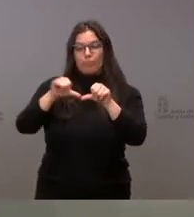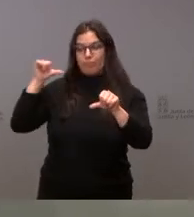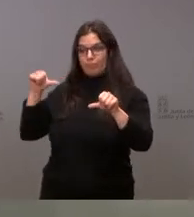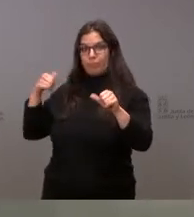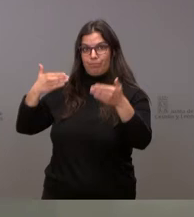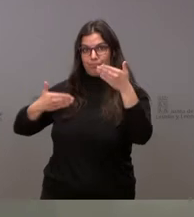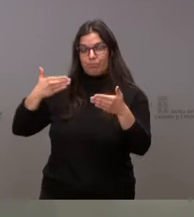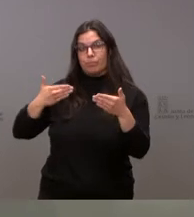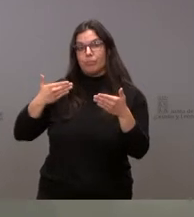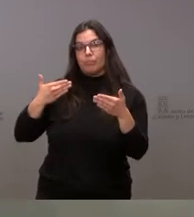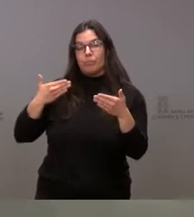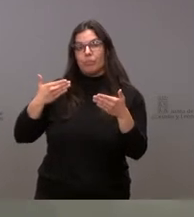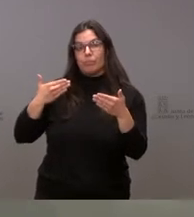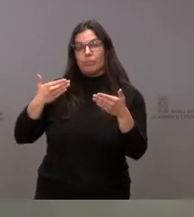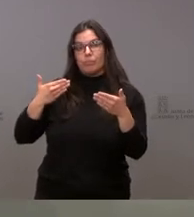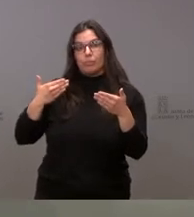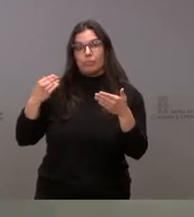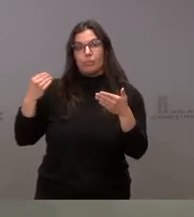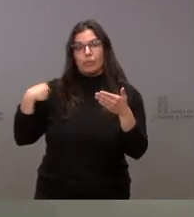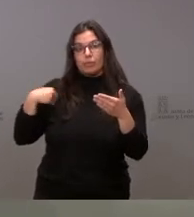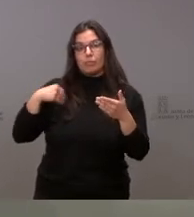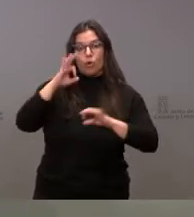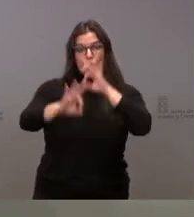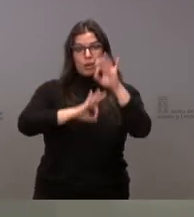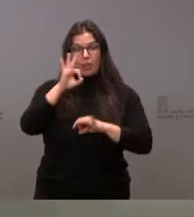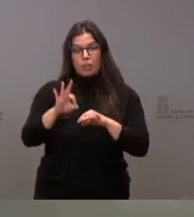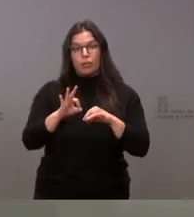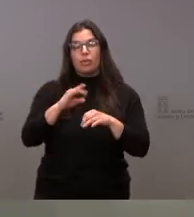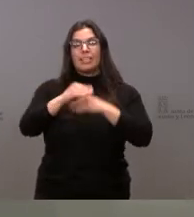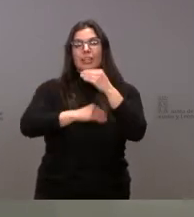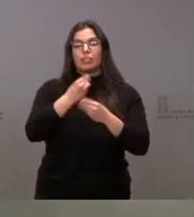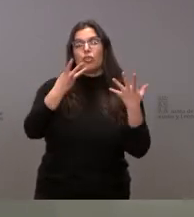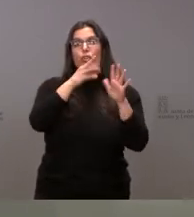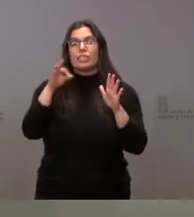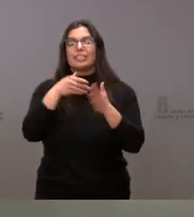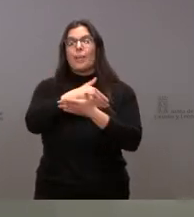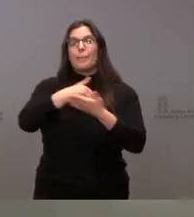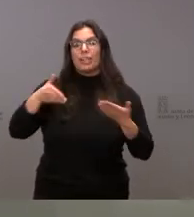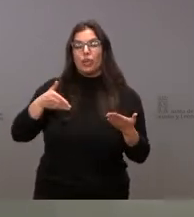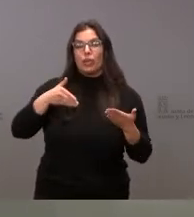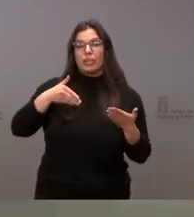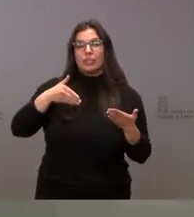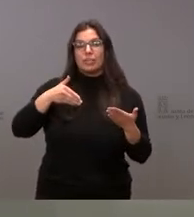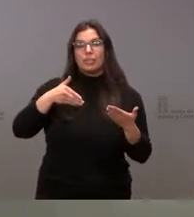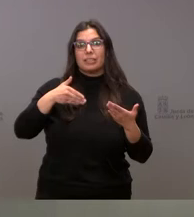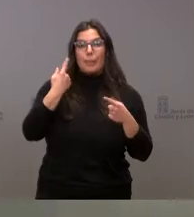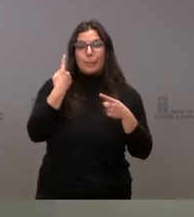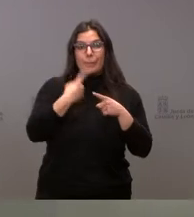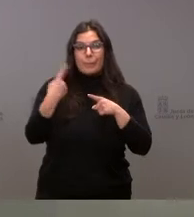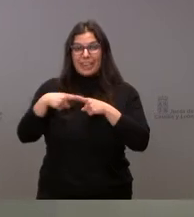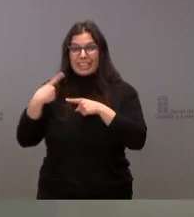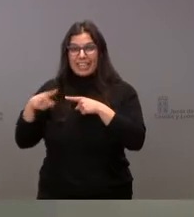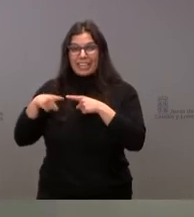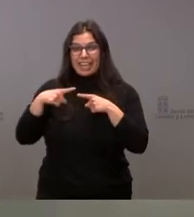punto de vista de la transmisión logística, más de 80 millones de unidades de